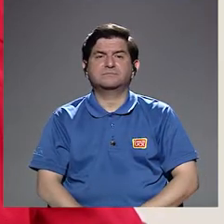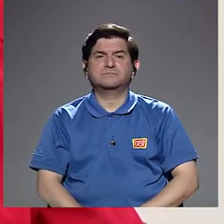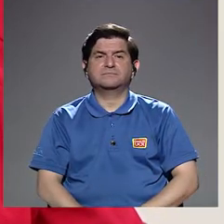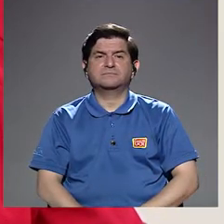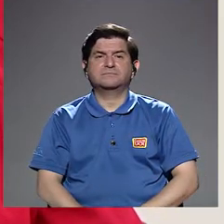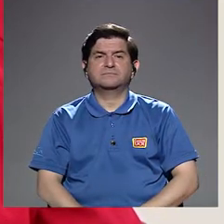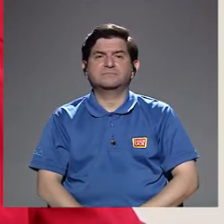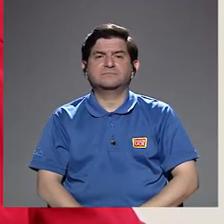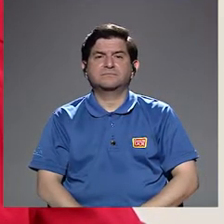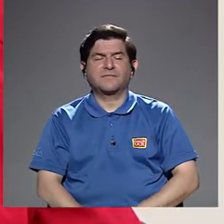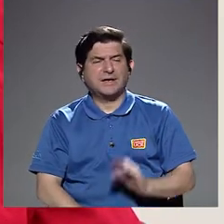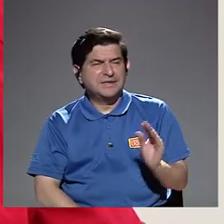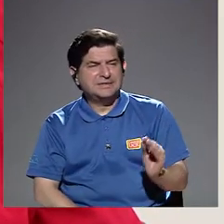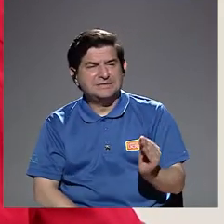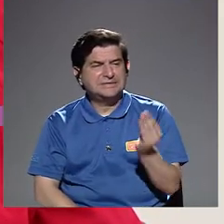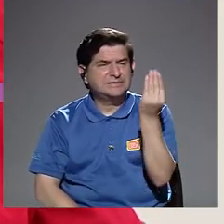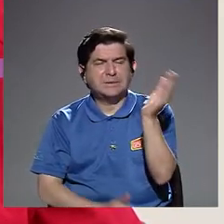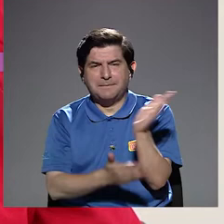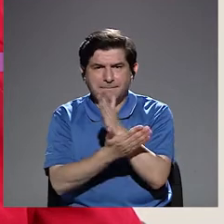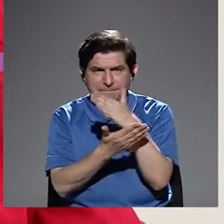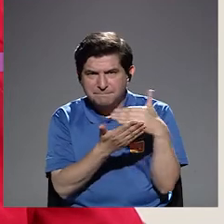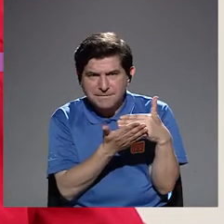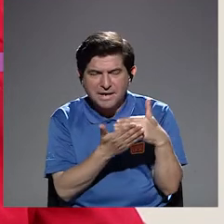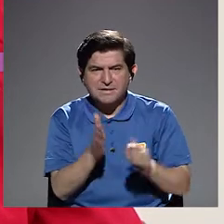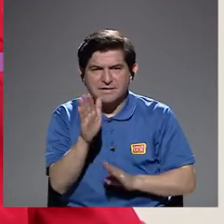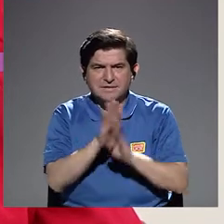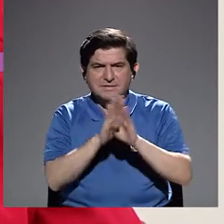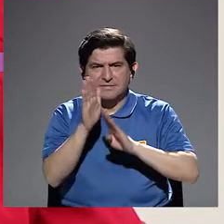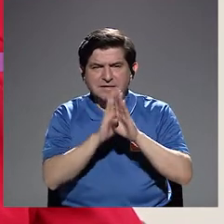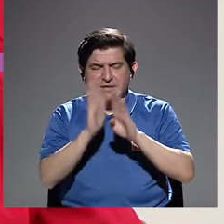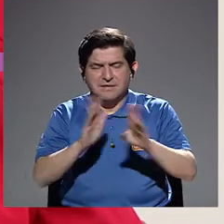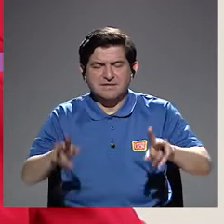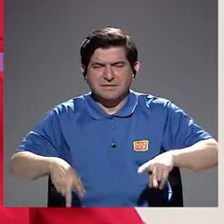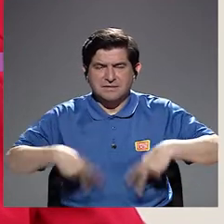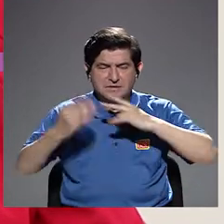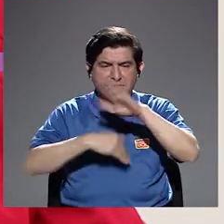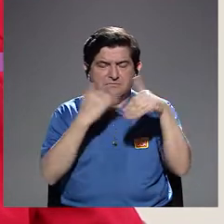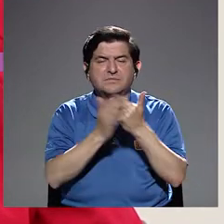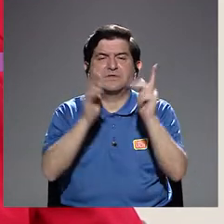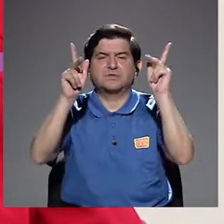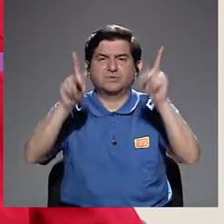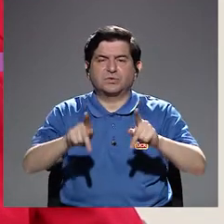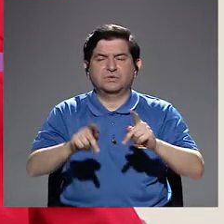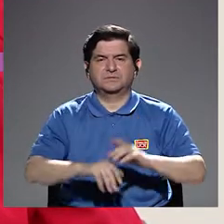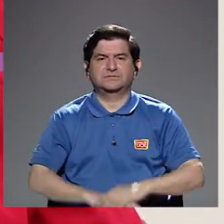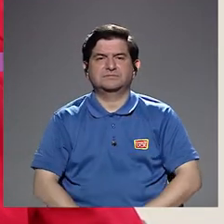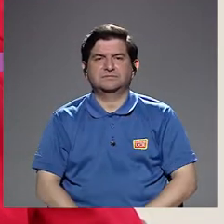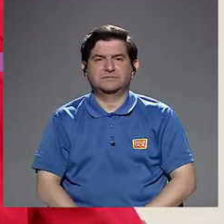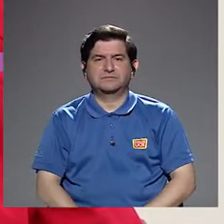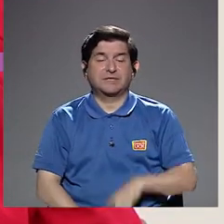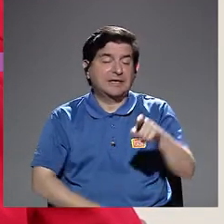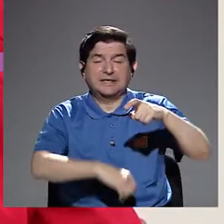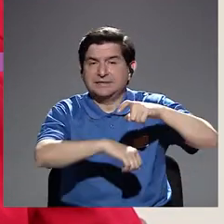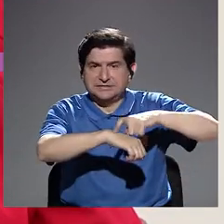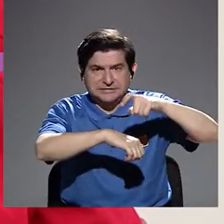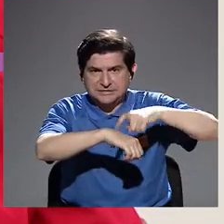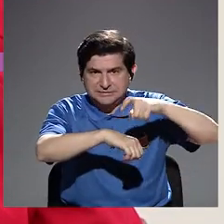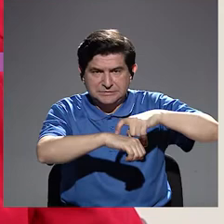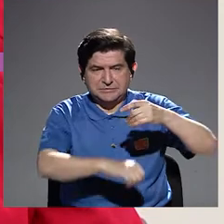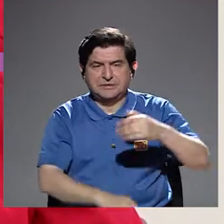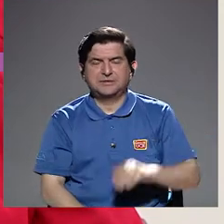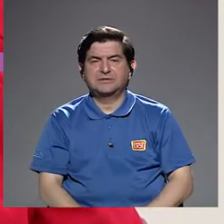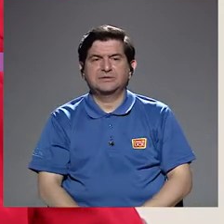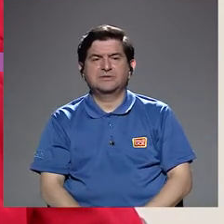La adolescencia es parte del desarrollo vital de todas las personas y en ese momento